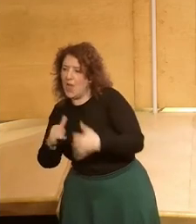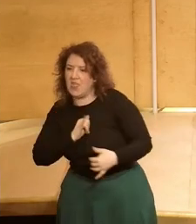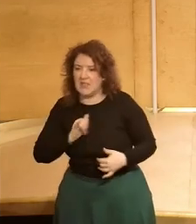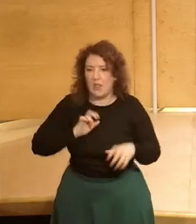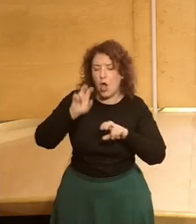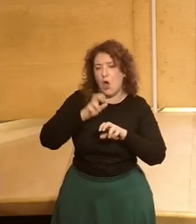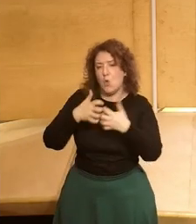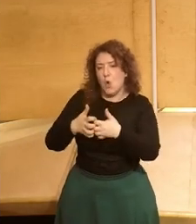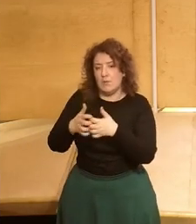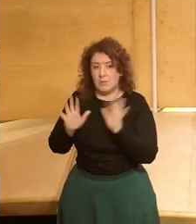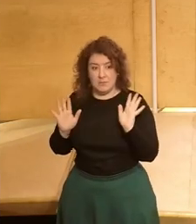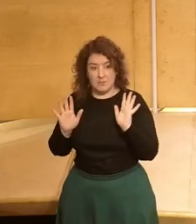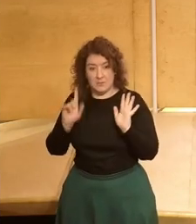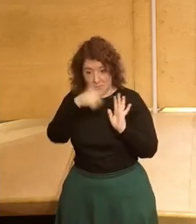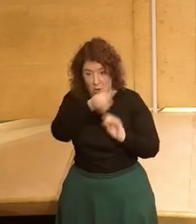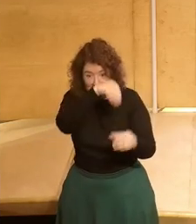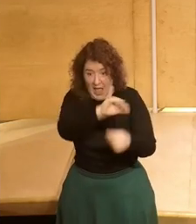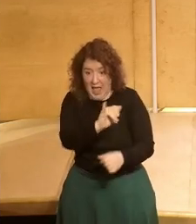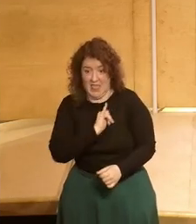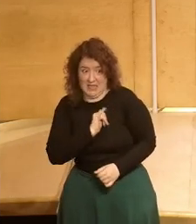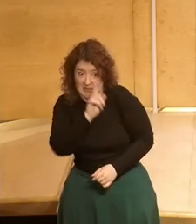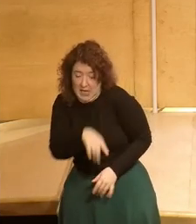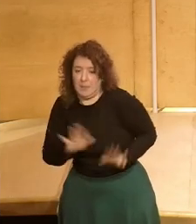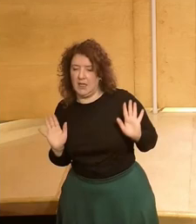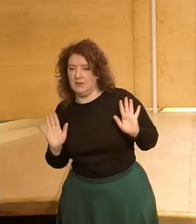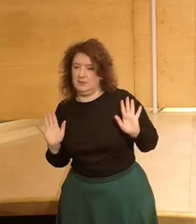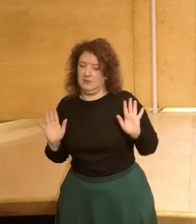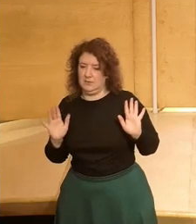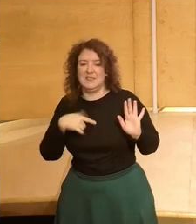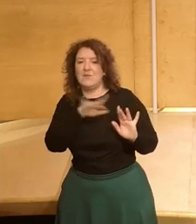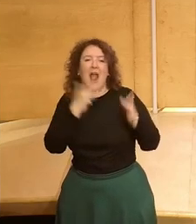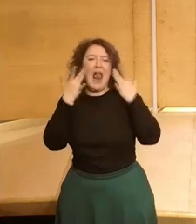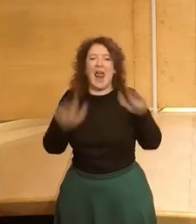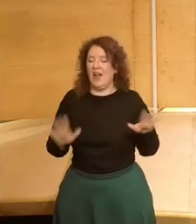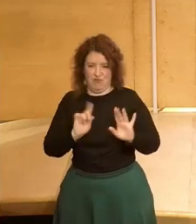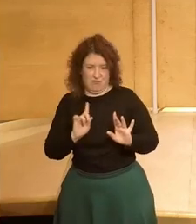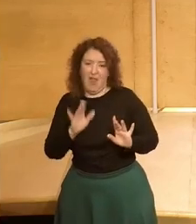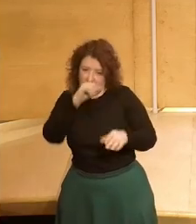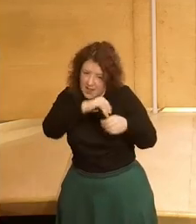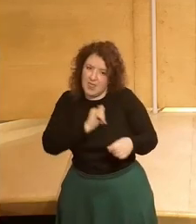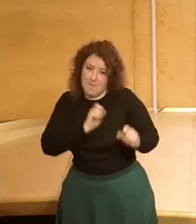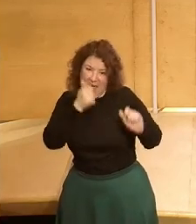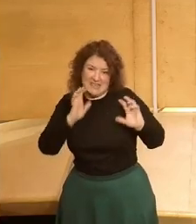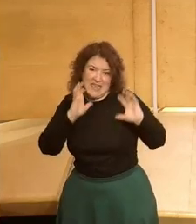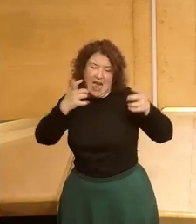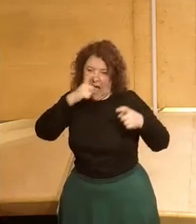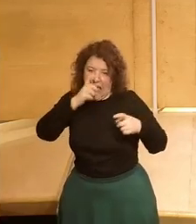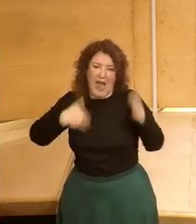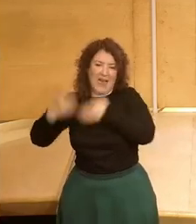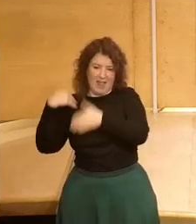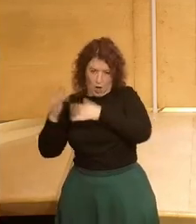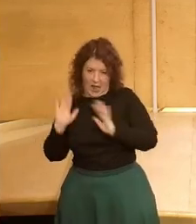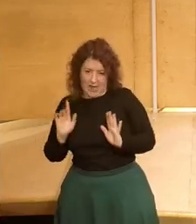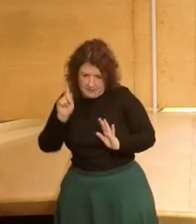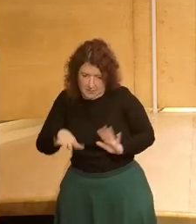identidades pero luego ellos también traen identidades quiero decir que no es que vengan limpios de identidades igual incluso son mucho más reaccionarias las identidades